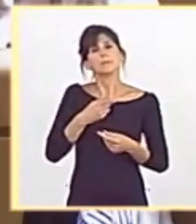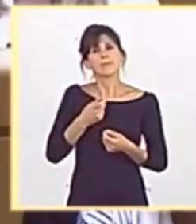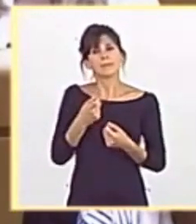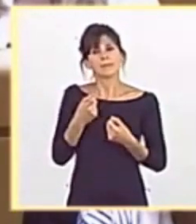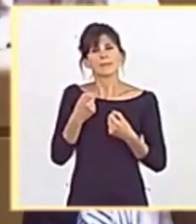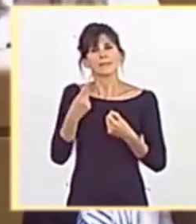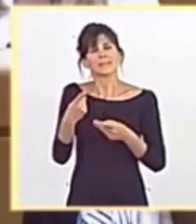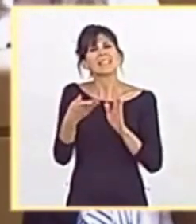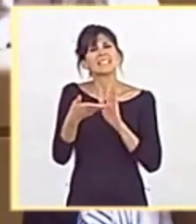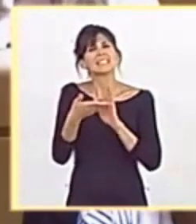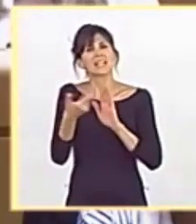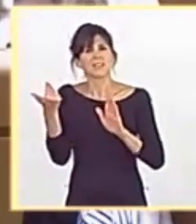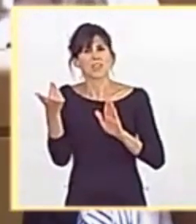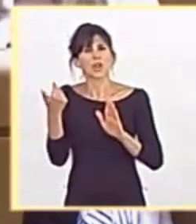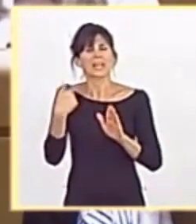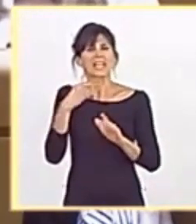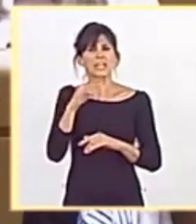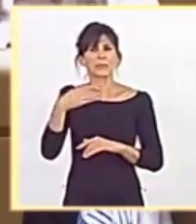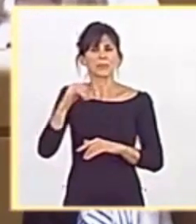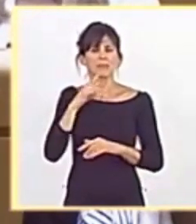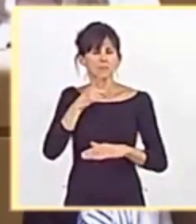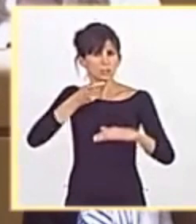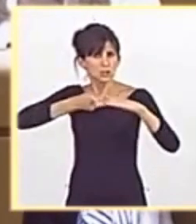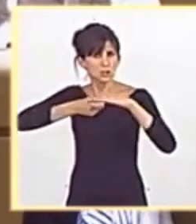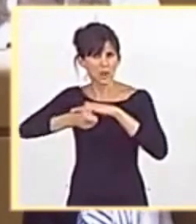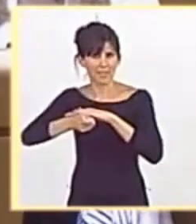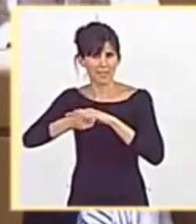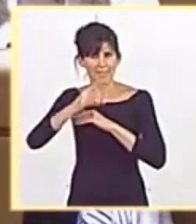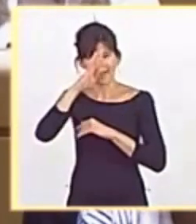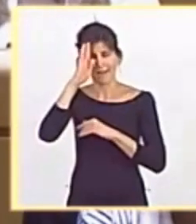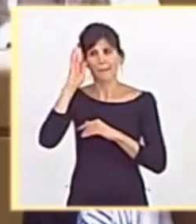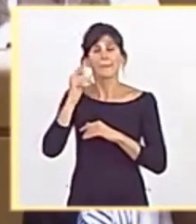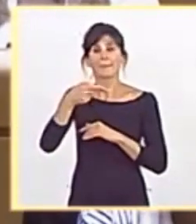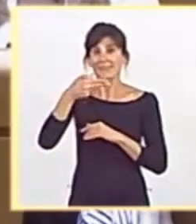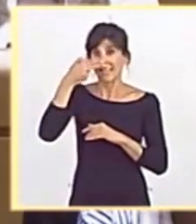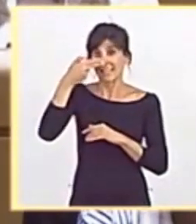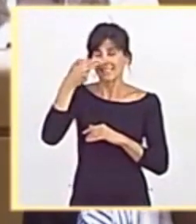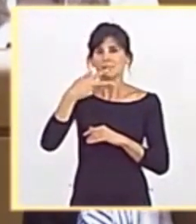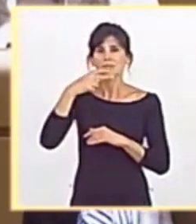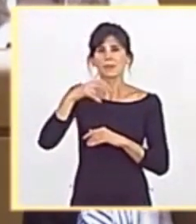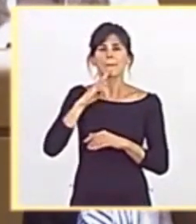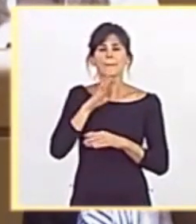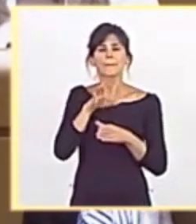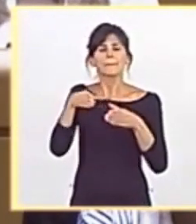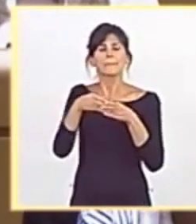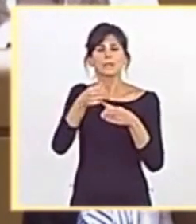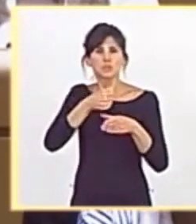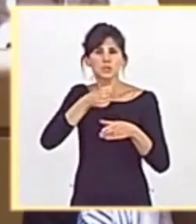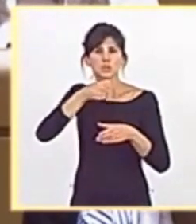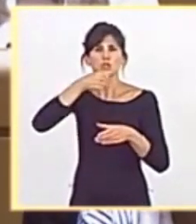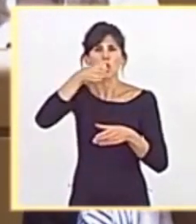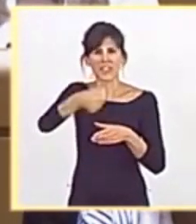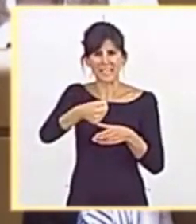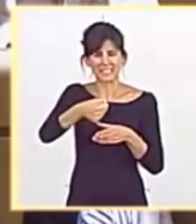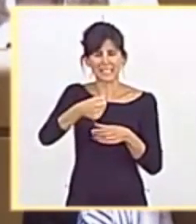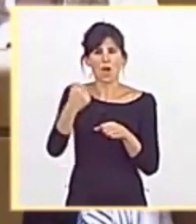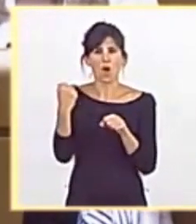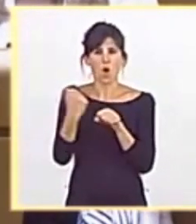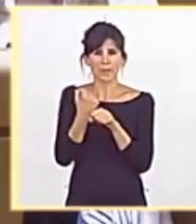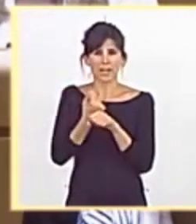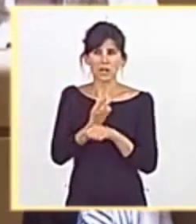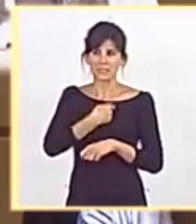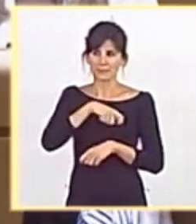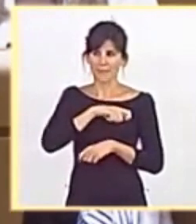exención del IBI solicitada. Interesado Partido Socialista Obrero